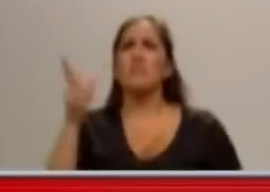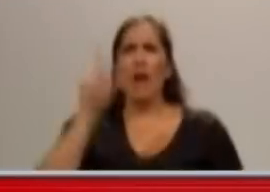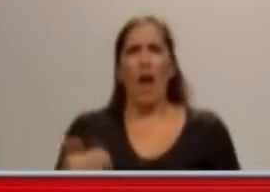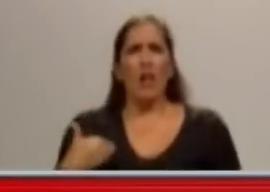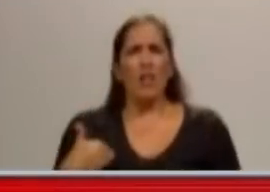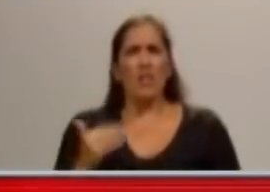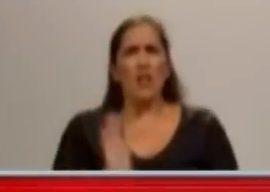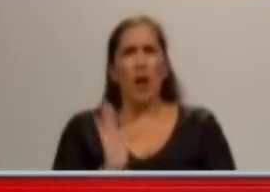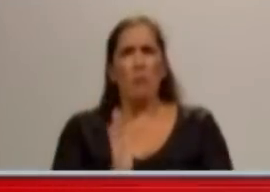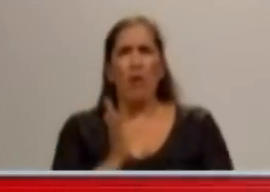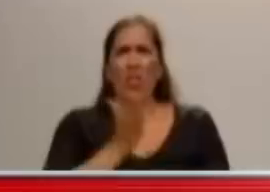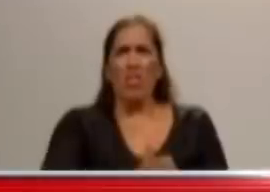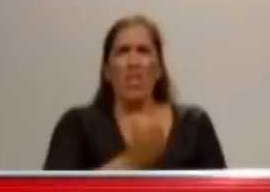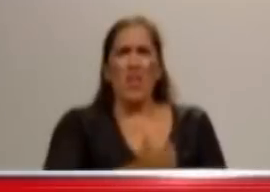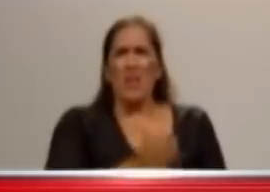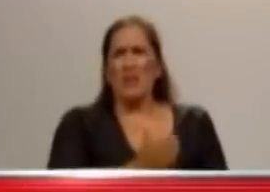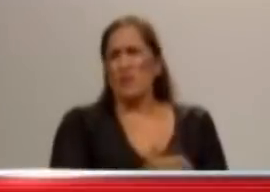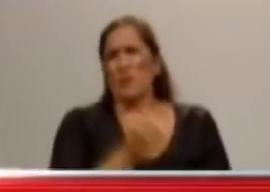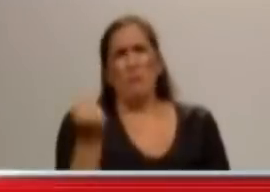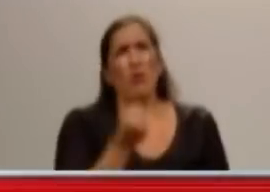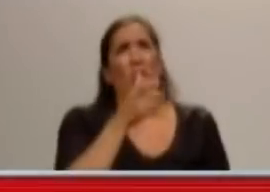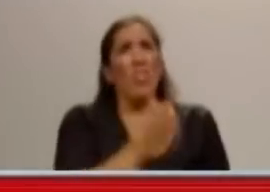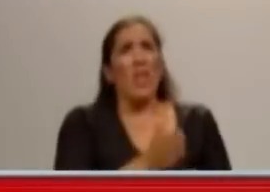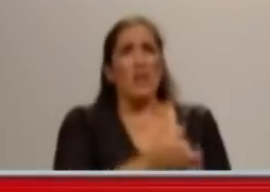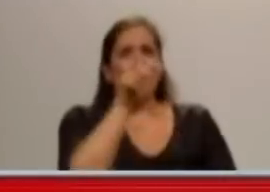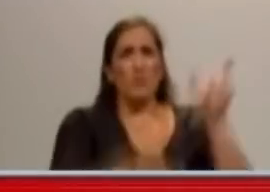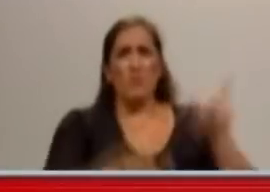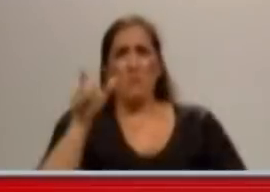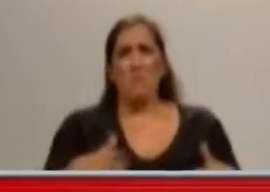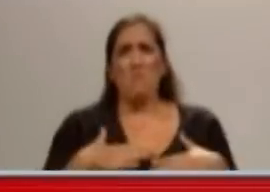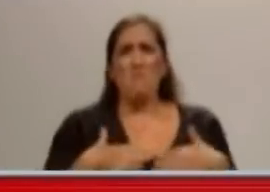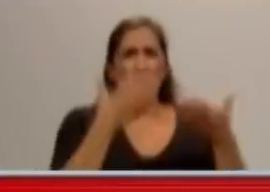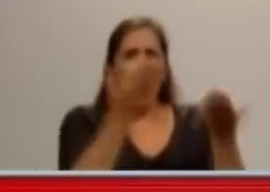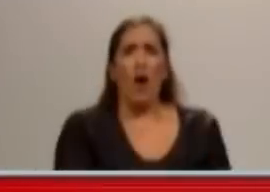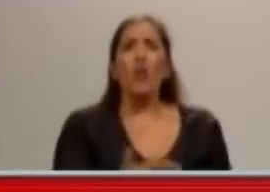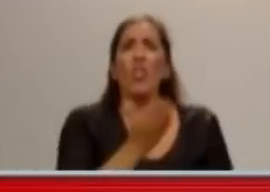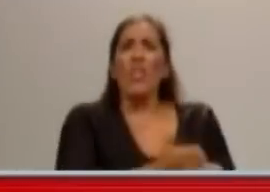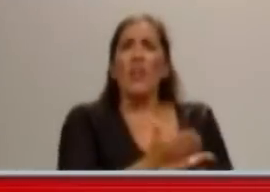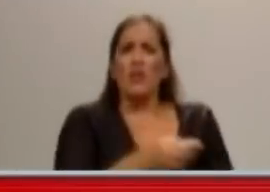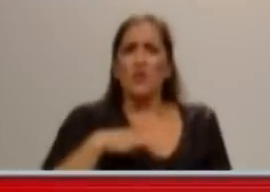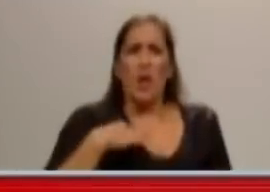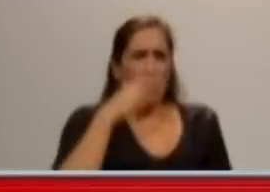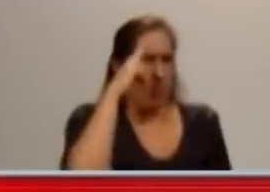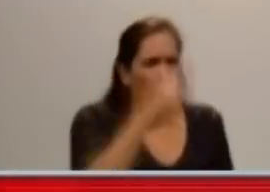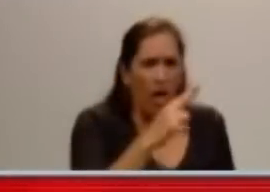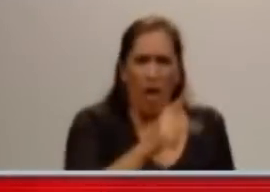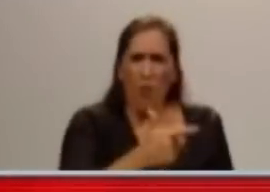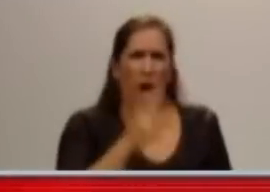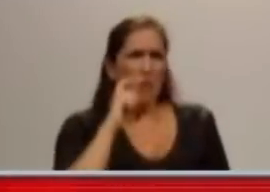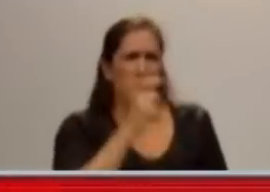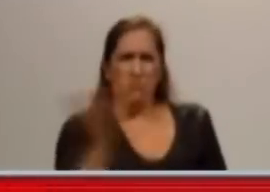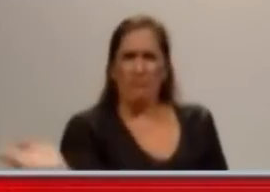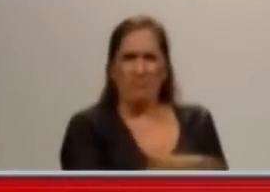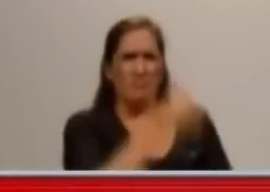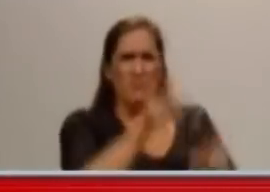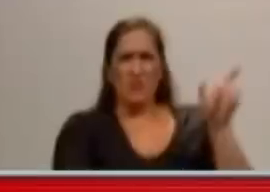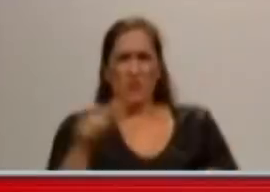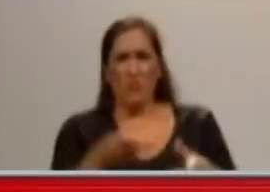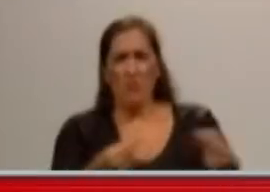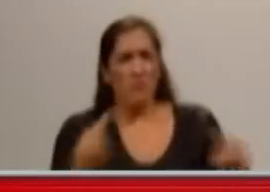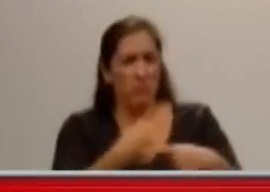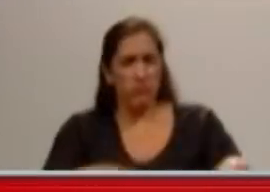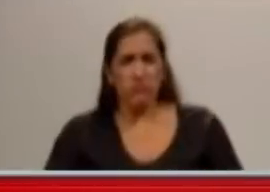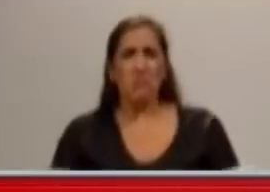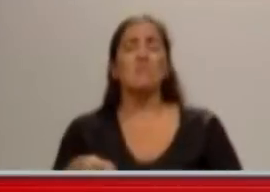no es llamativo, es, por eso digo, a no me sorprende nada, es toda parte de la estrategia, la estrategia es esta, digamos, esto va a ir a Gil Carbó,